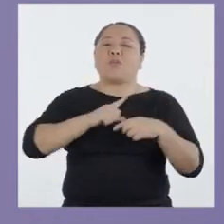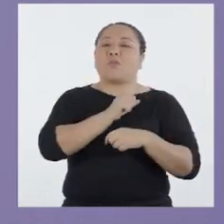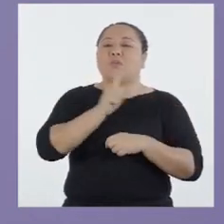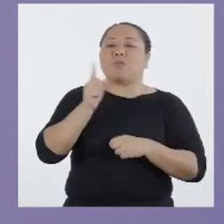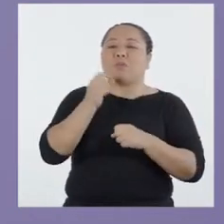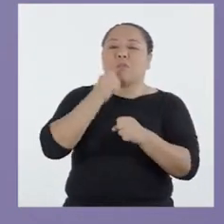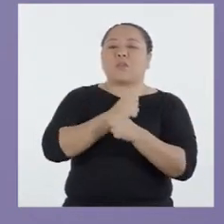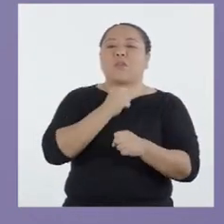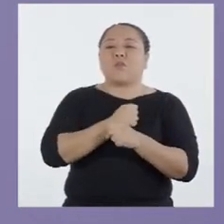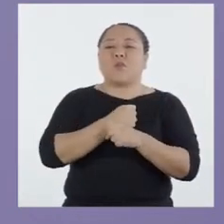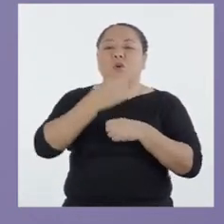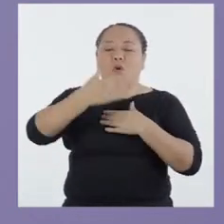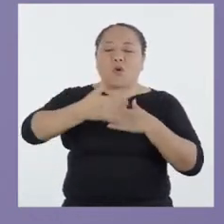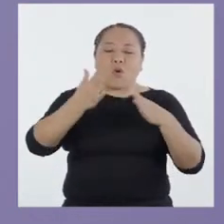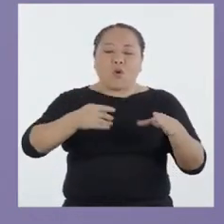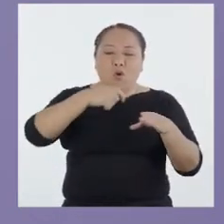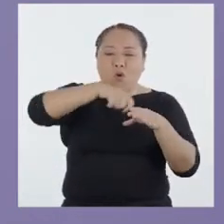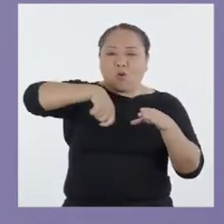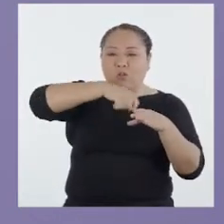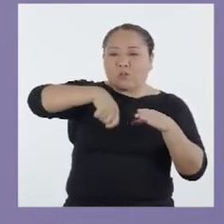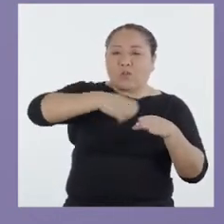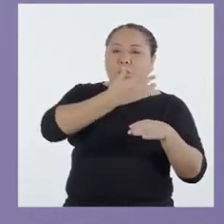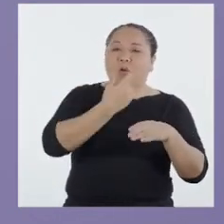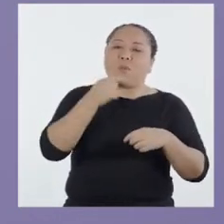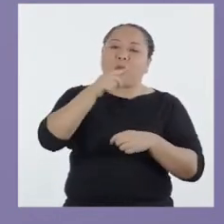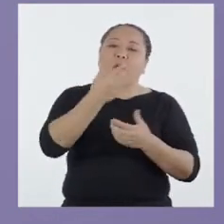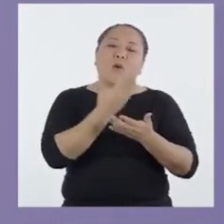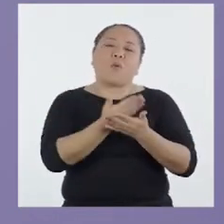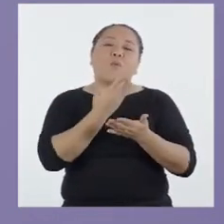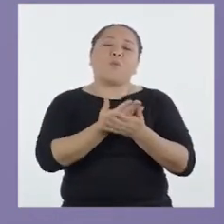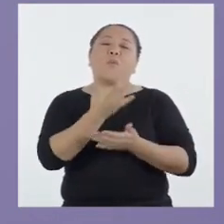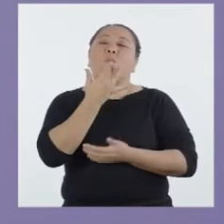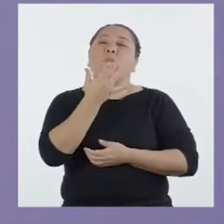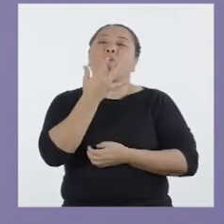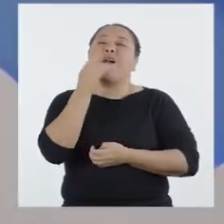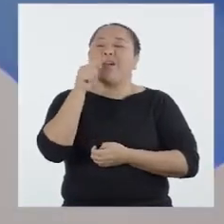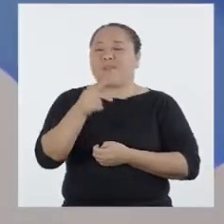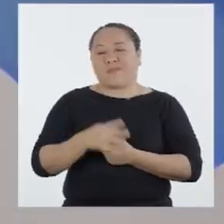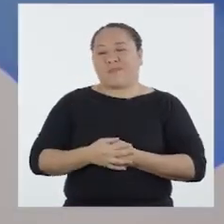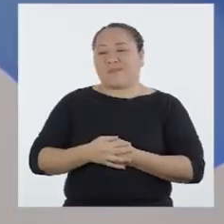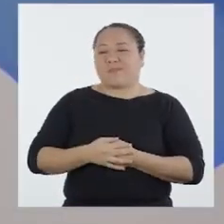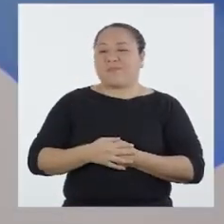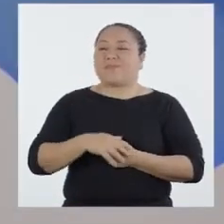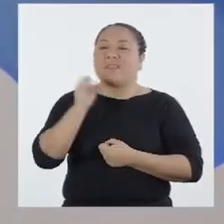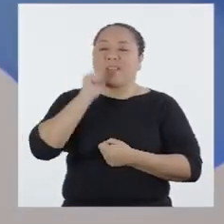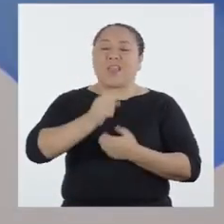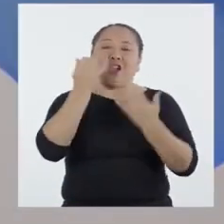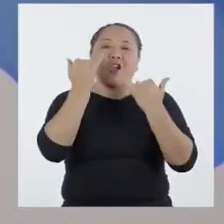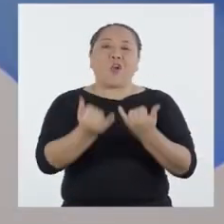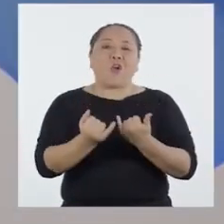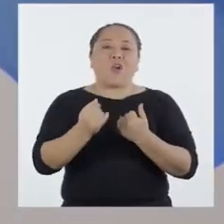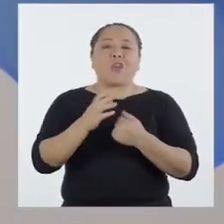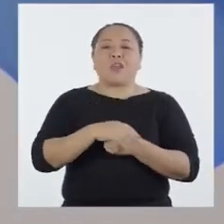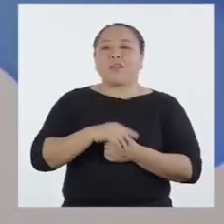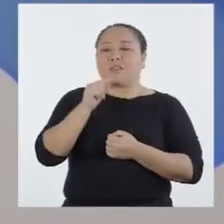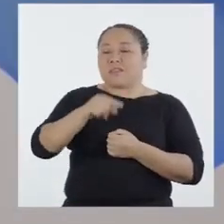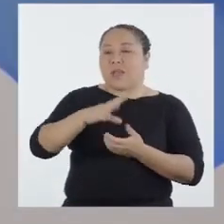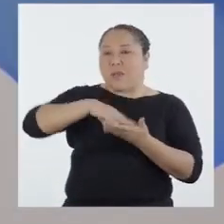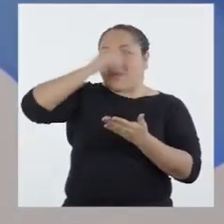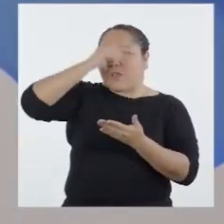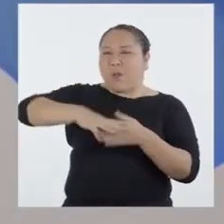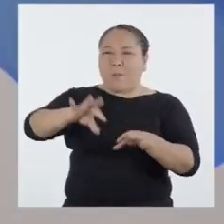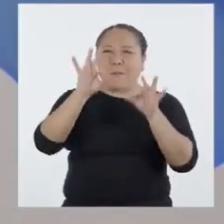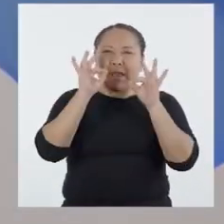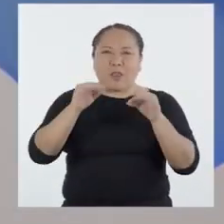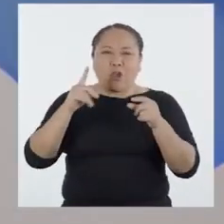pollería que justamente funciona con una cocina mejorada, como para que prueben el sabor. ¡Ja, ja! Hoy hemos aprendido sobre